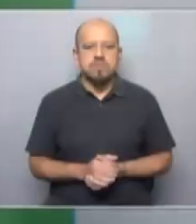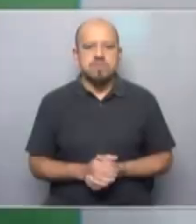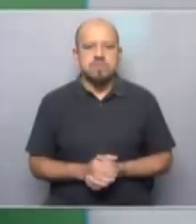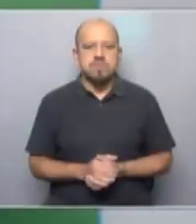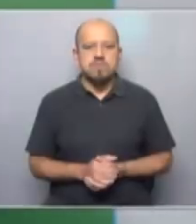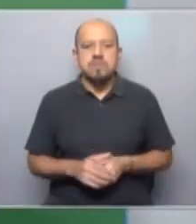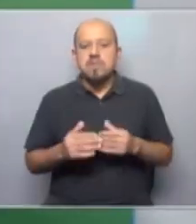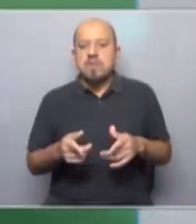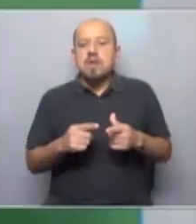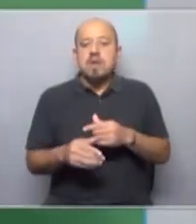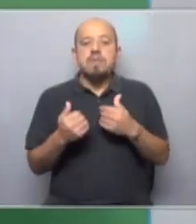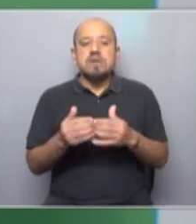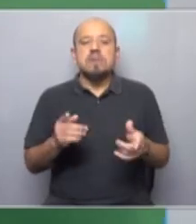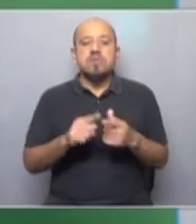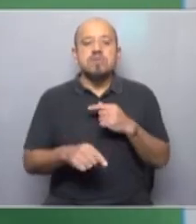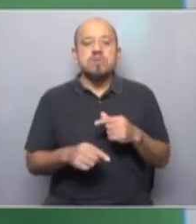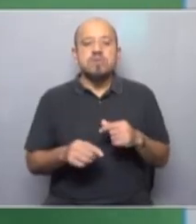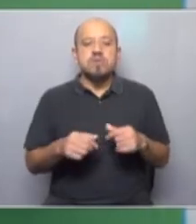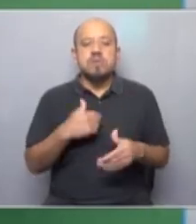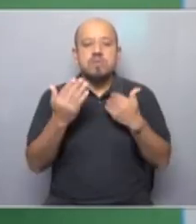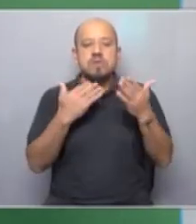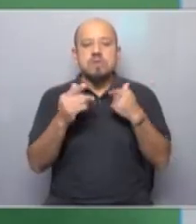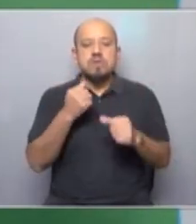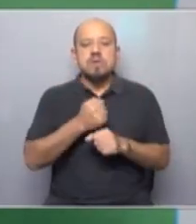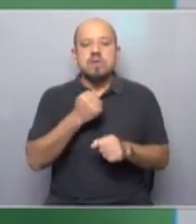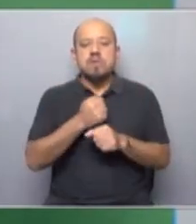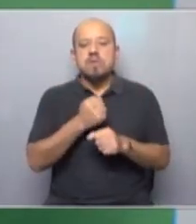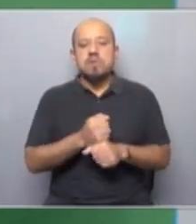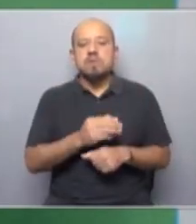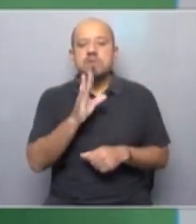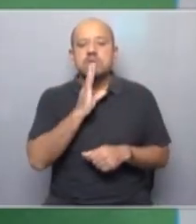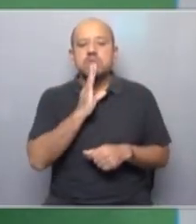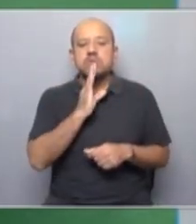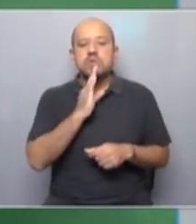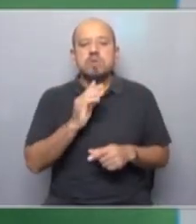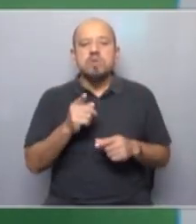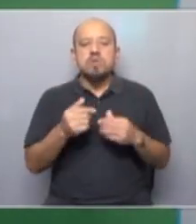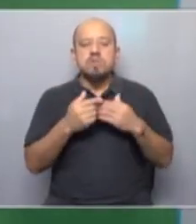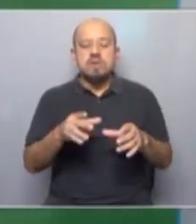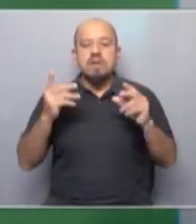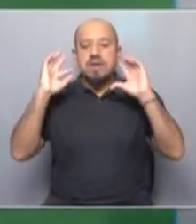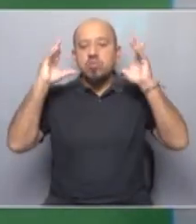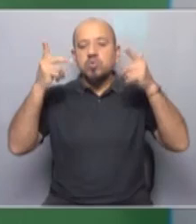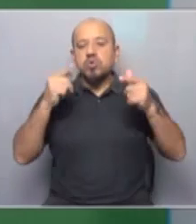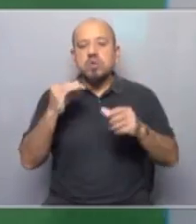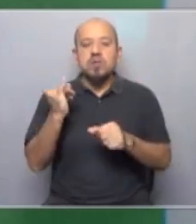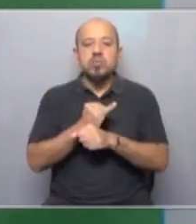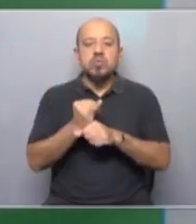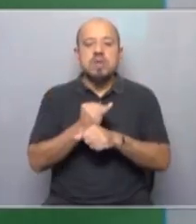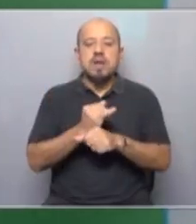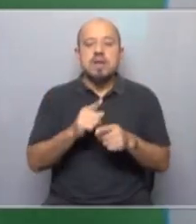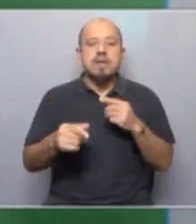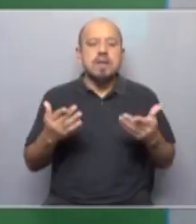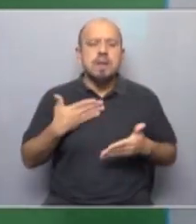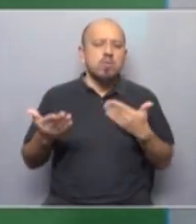Muy bien, y comenzamos entonces con este programa que vamos a hablar sobre trabajo y vamos a empezar en Estados Unidos. Porque comenzaba la revolución industrial en este país y las